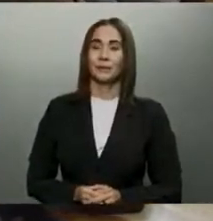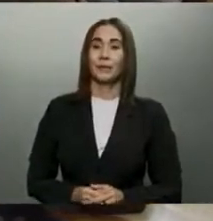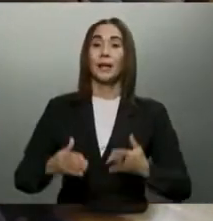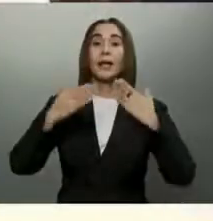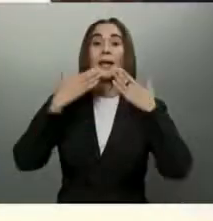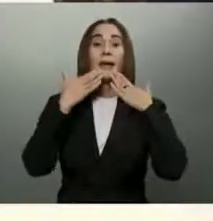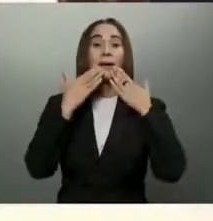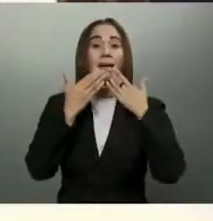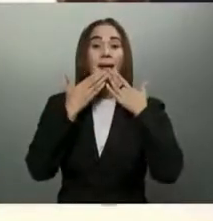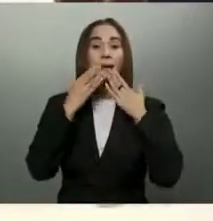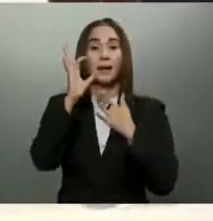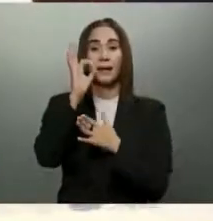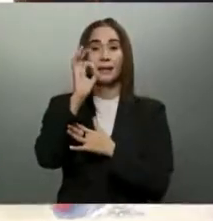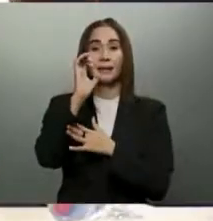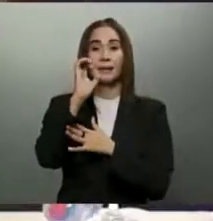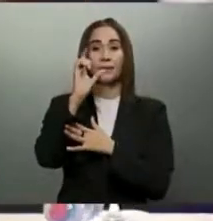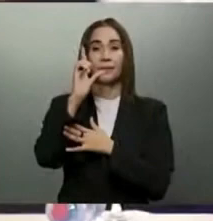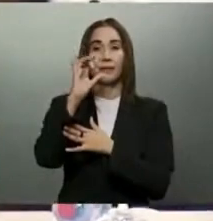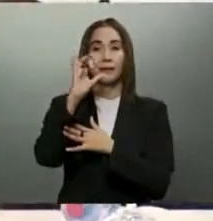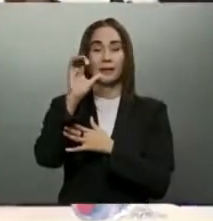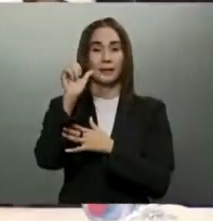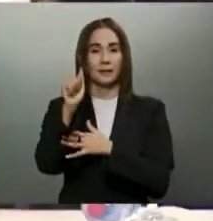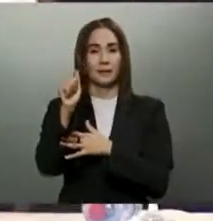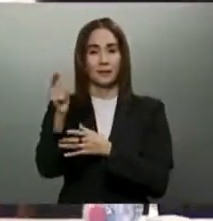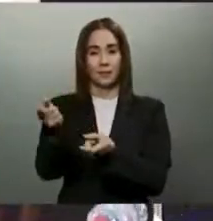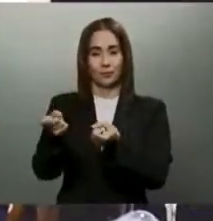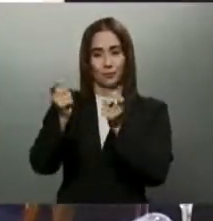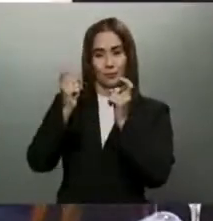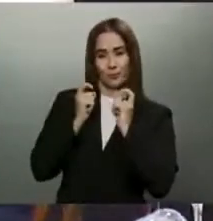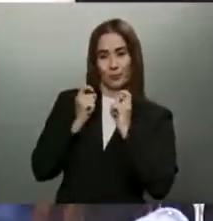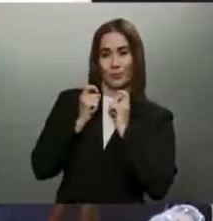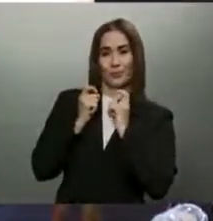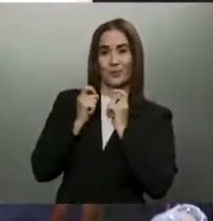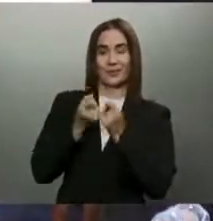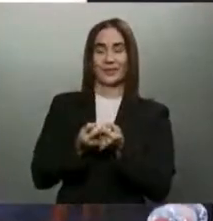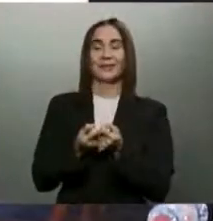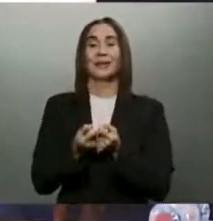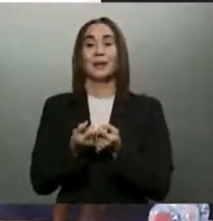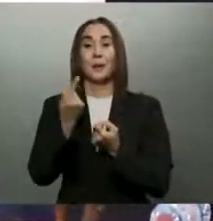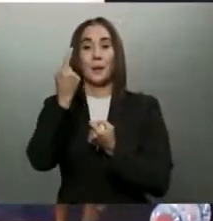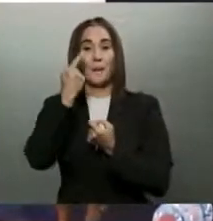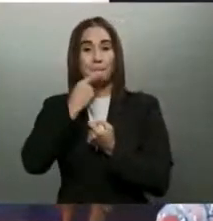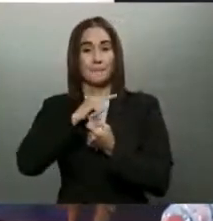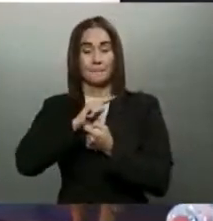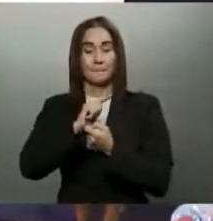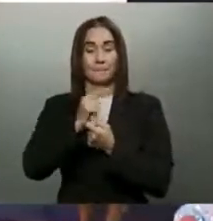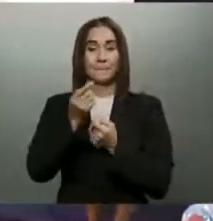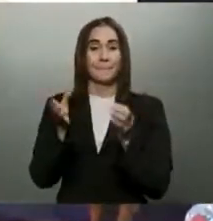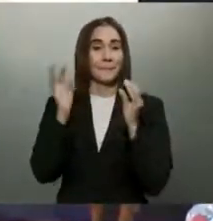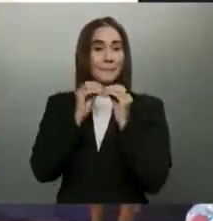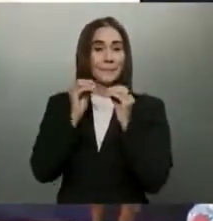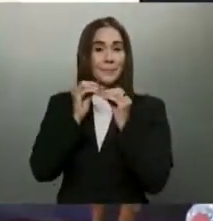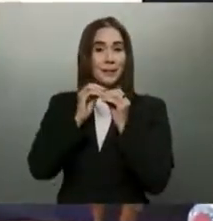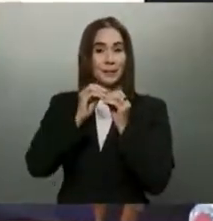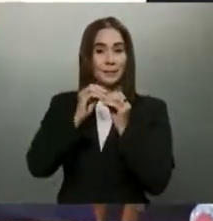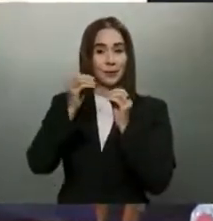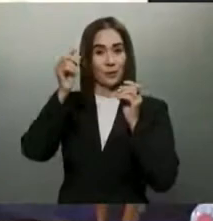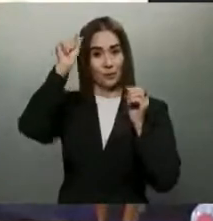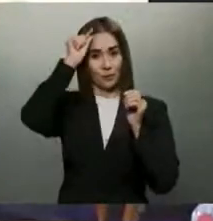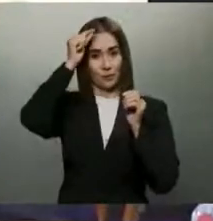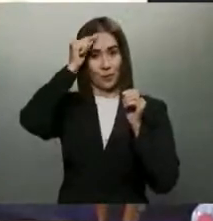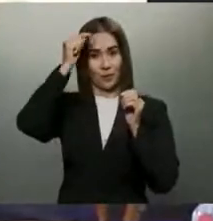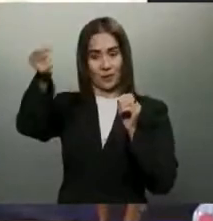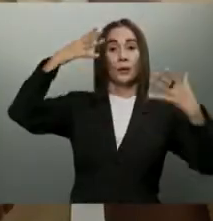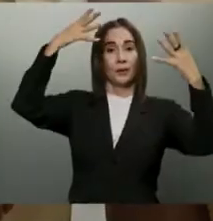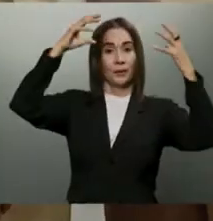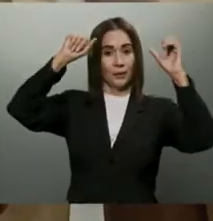Gracias Felicia por esas bendiciones, son muy bien recibidas y más para un jefe de gobierno que está